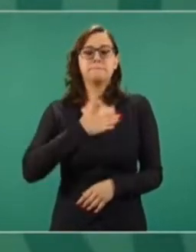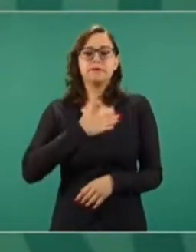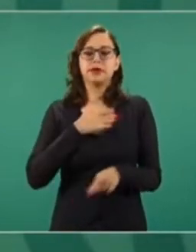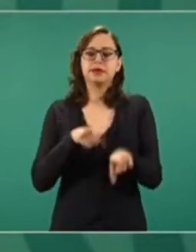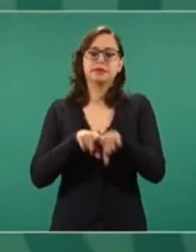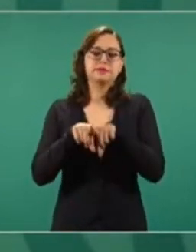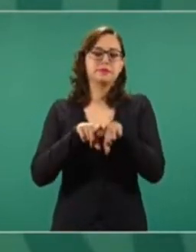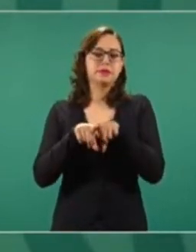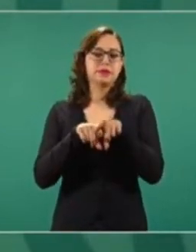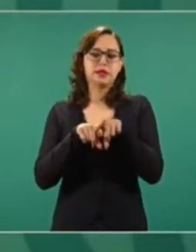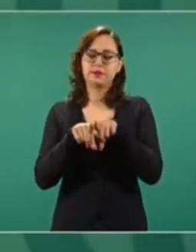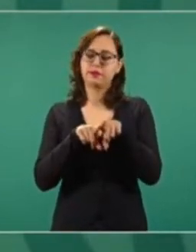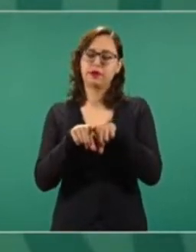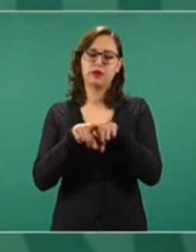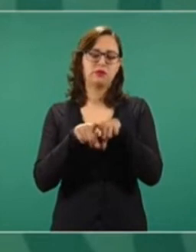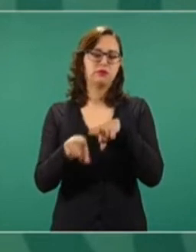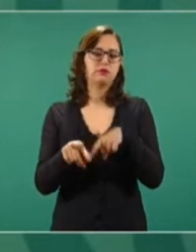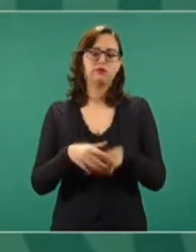mucho.